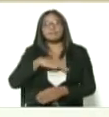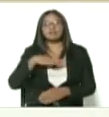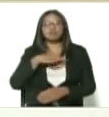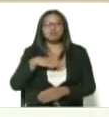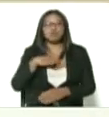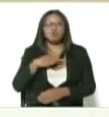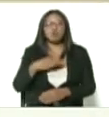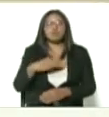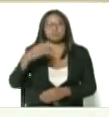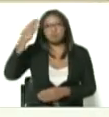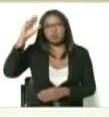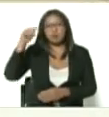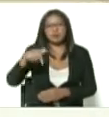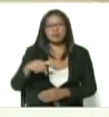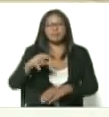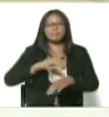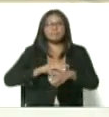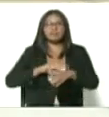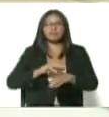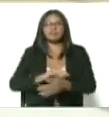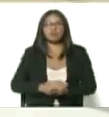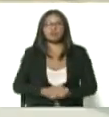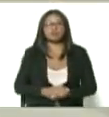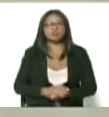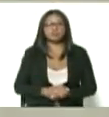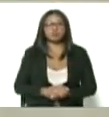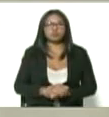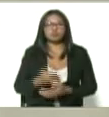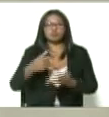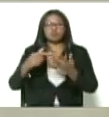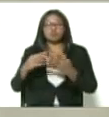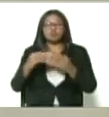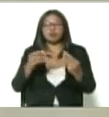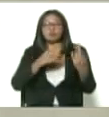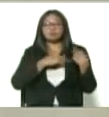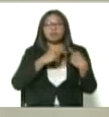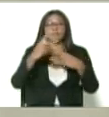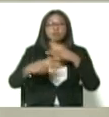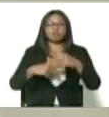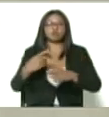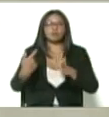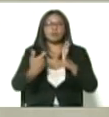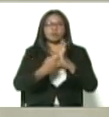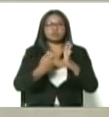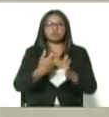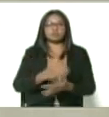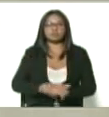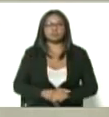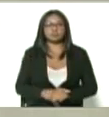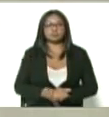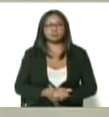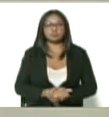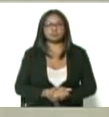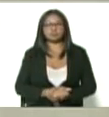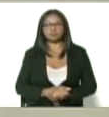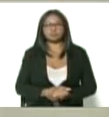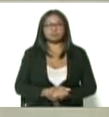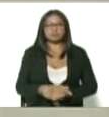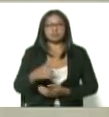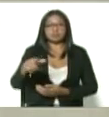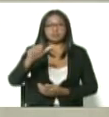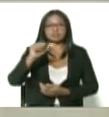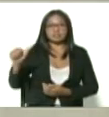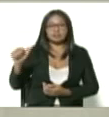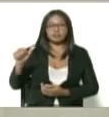y el doctor Alexis García, responsable de todo este proceso de vacunación. Apenas este sábado